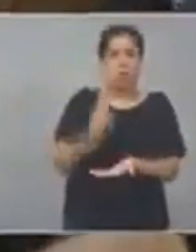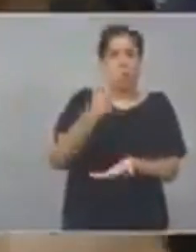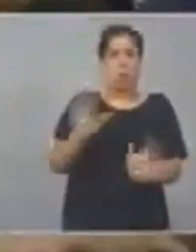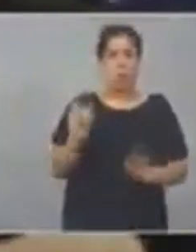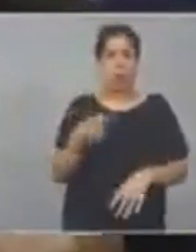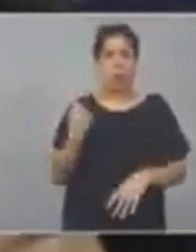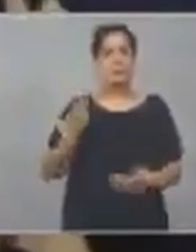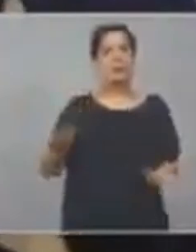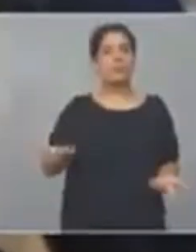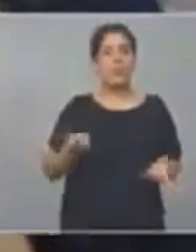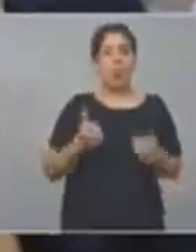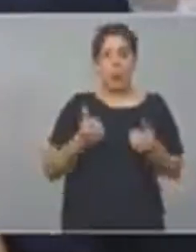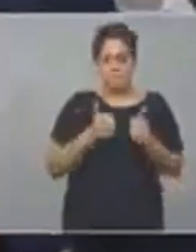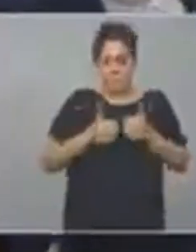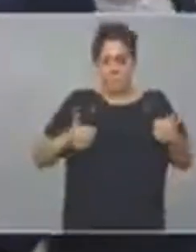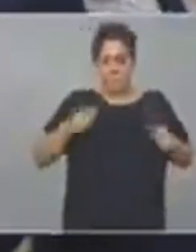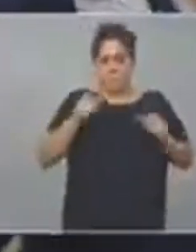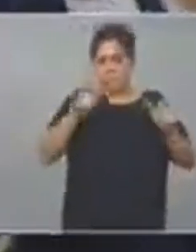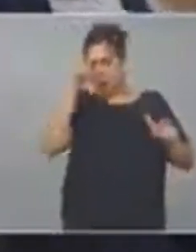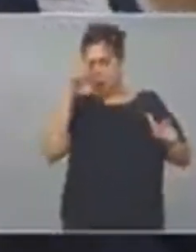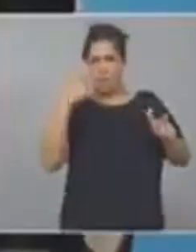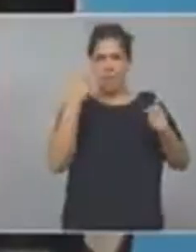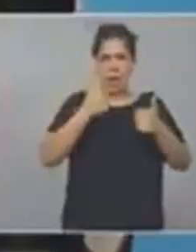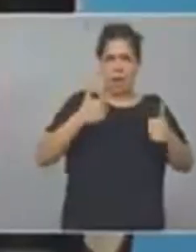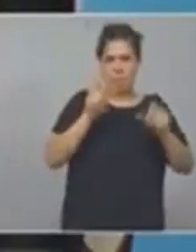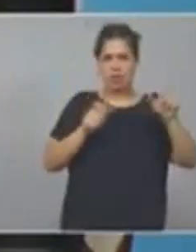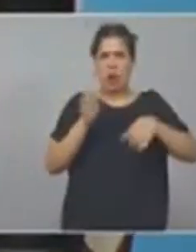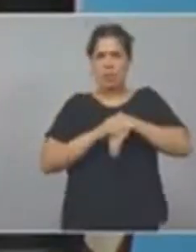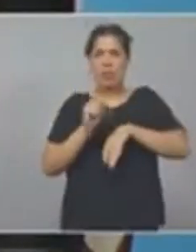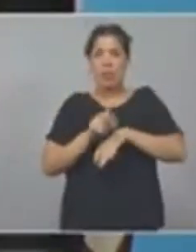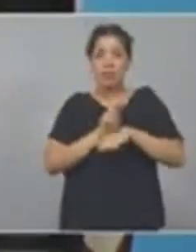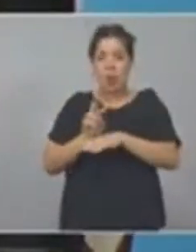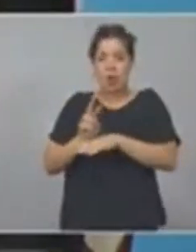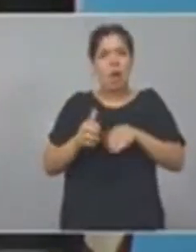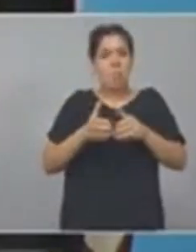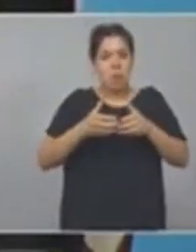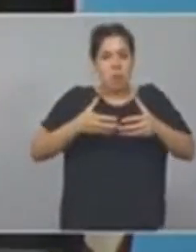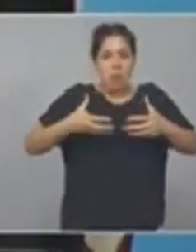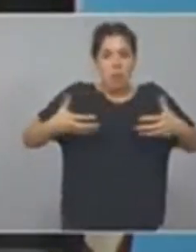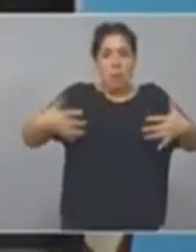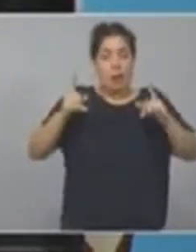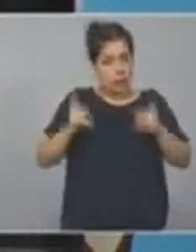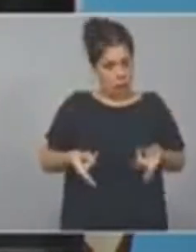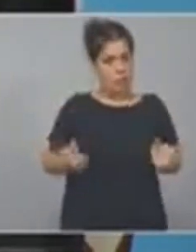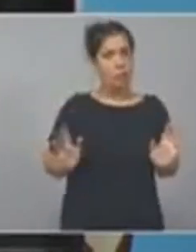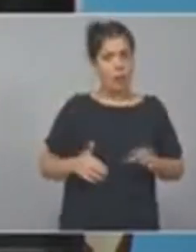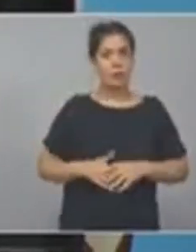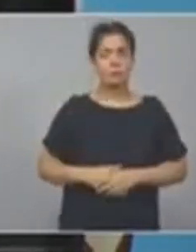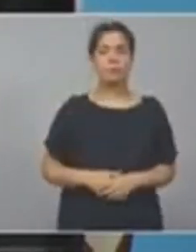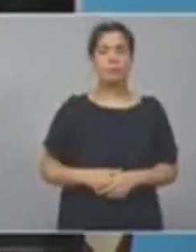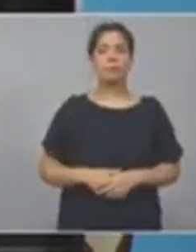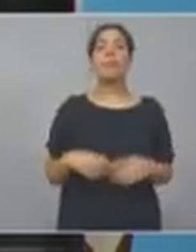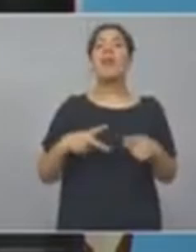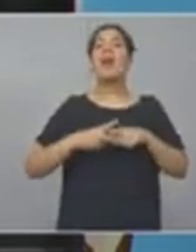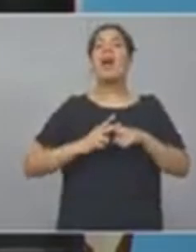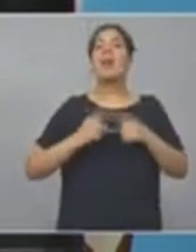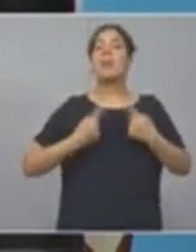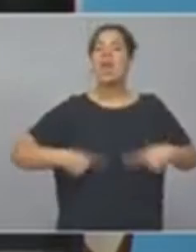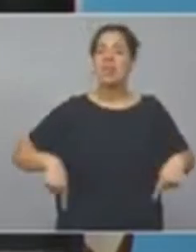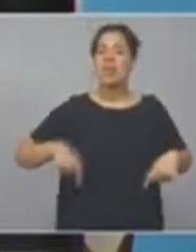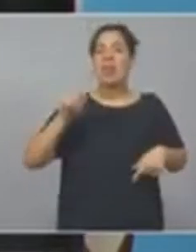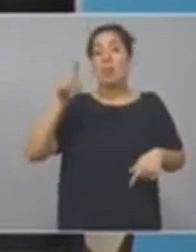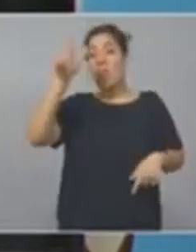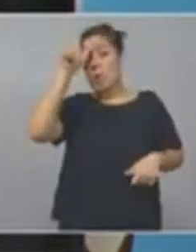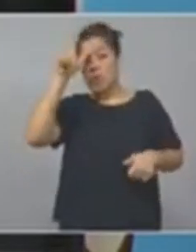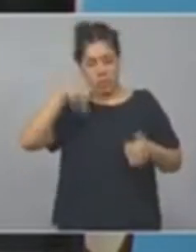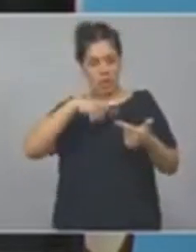agentes, aumentamos también los instrumentos de trabajo de la policía, mejoramos